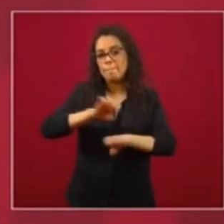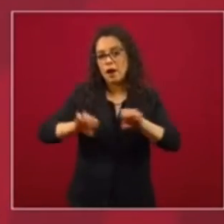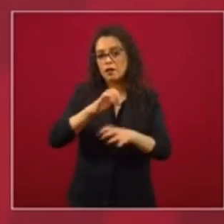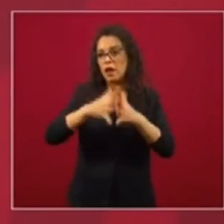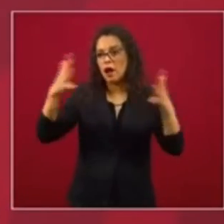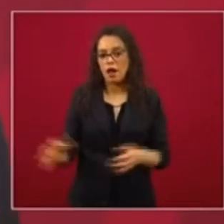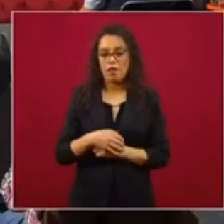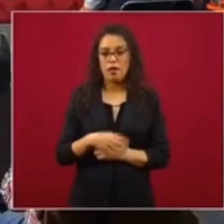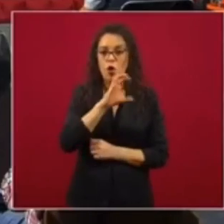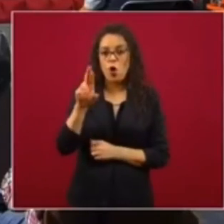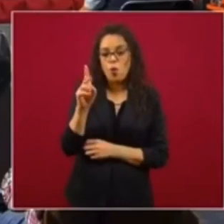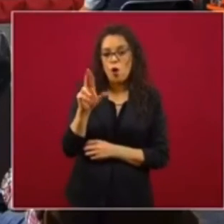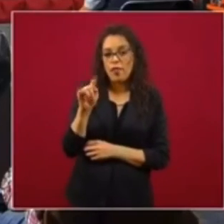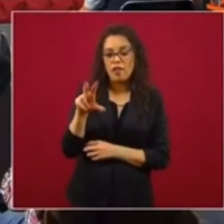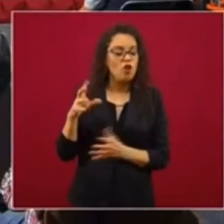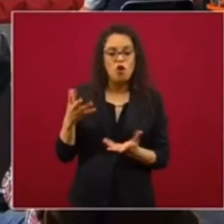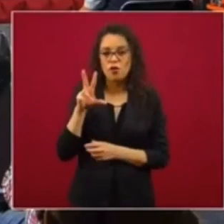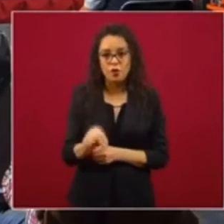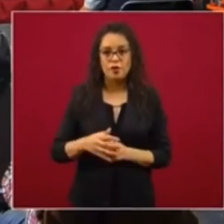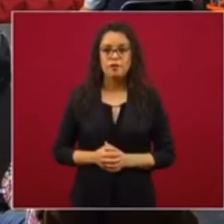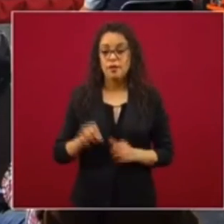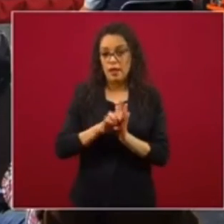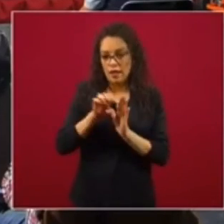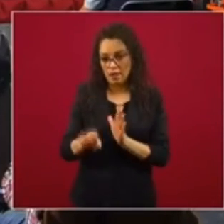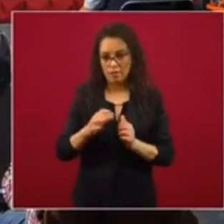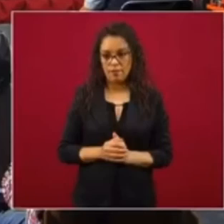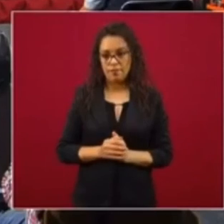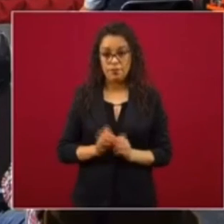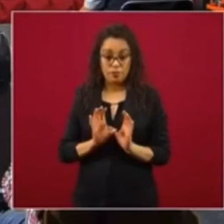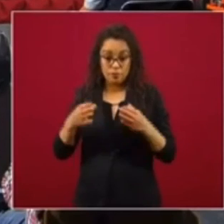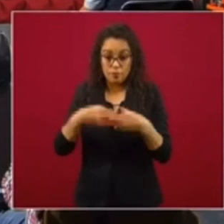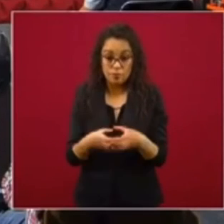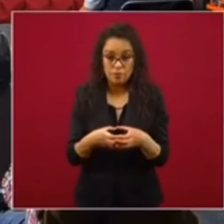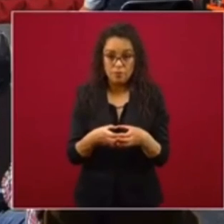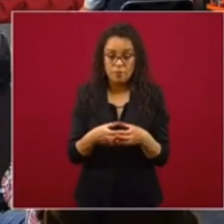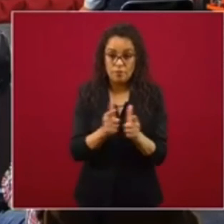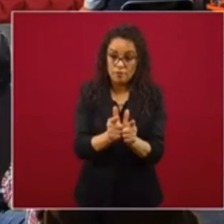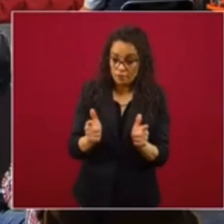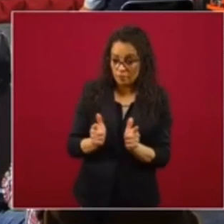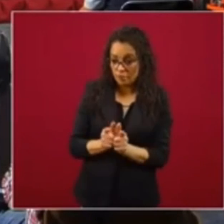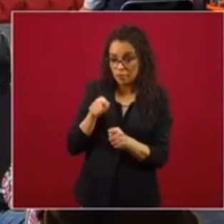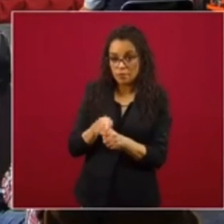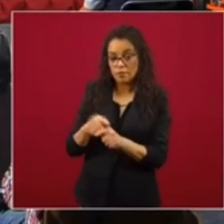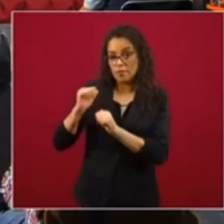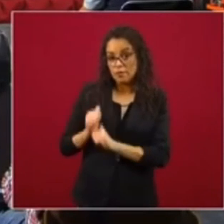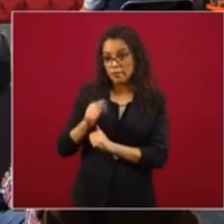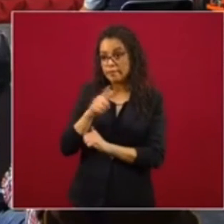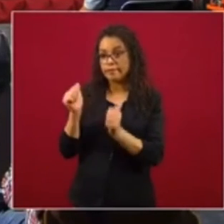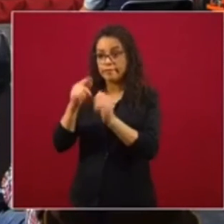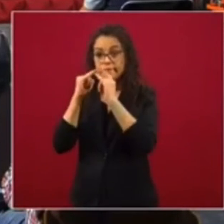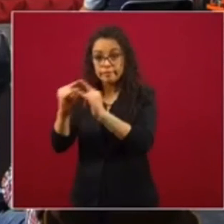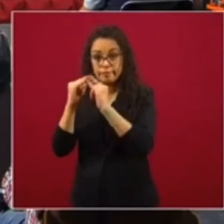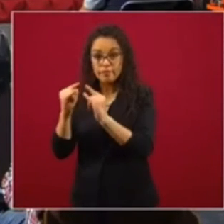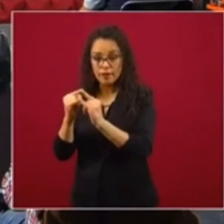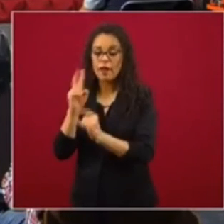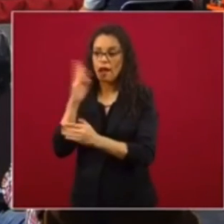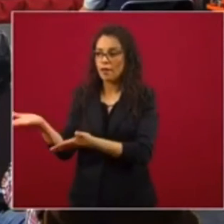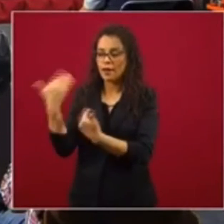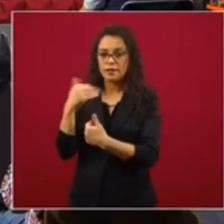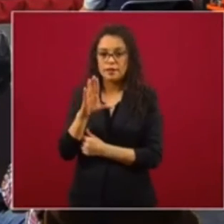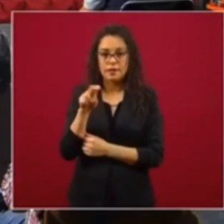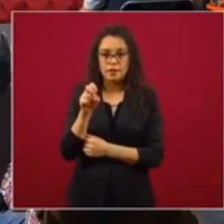Sí, a ver, la organización de teanguistas, nos traes tu censo